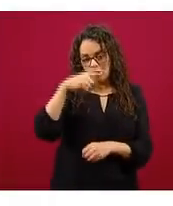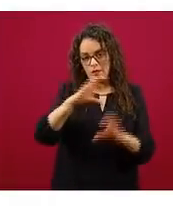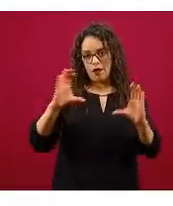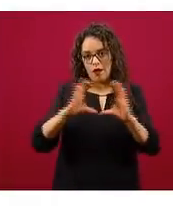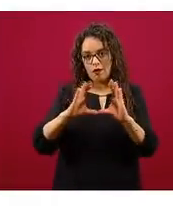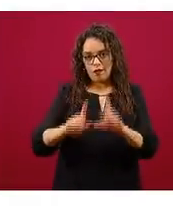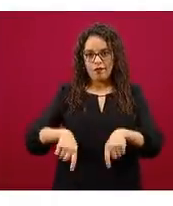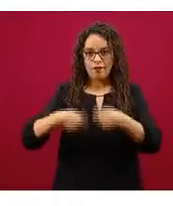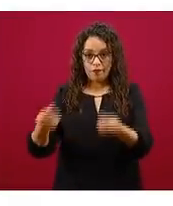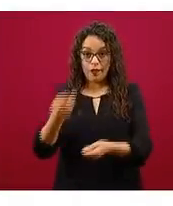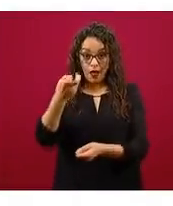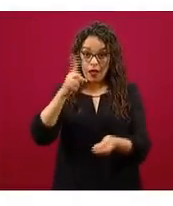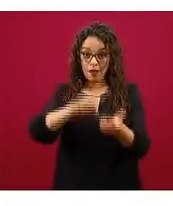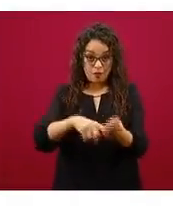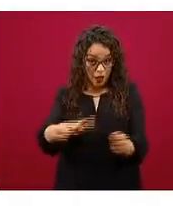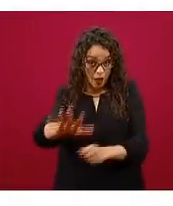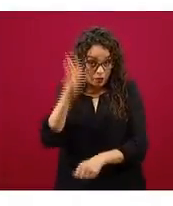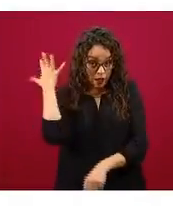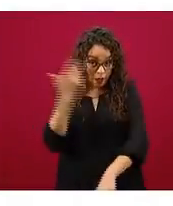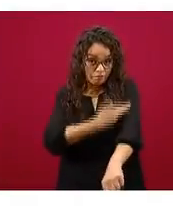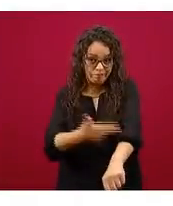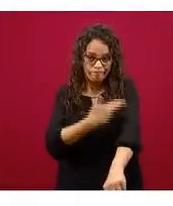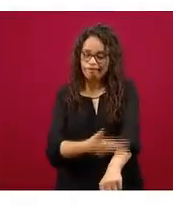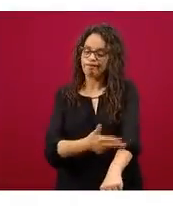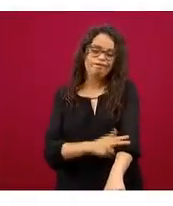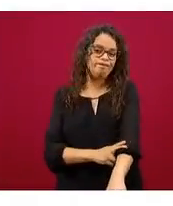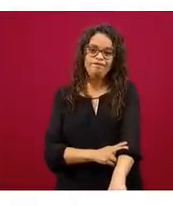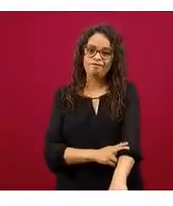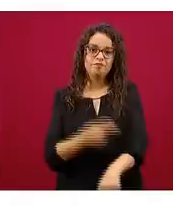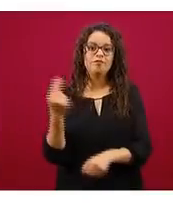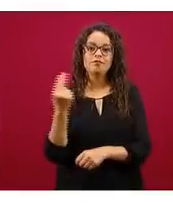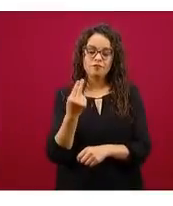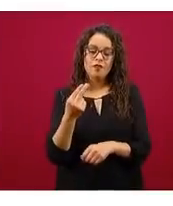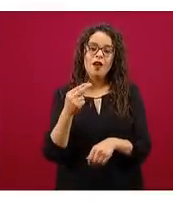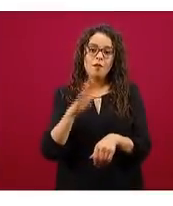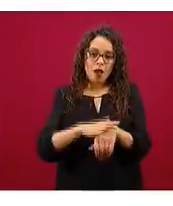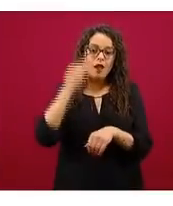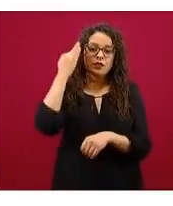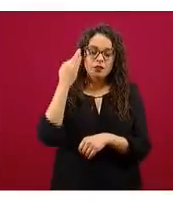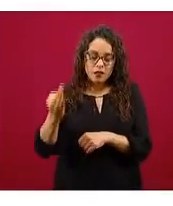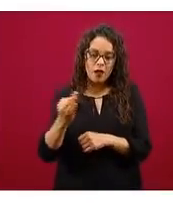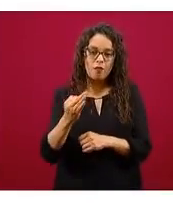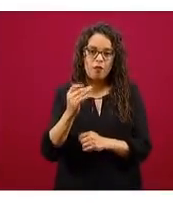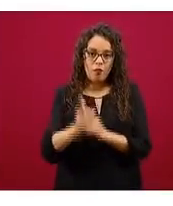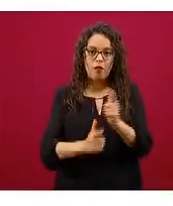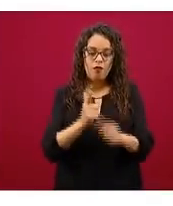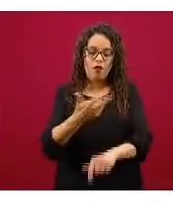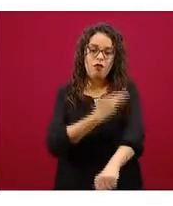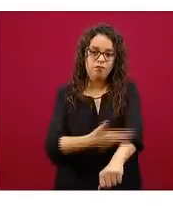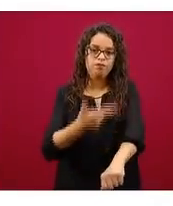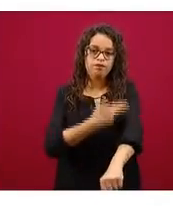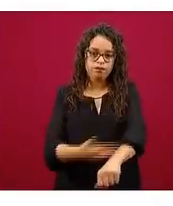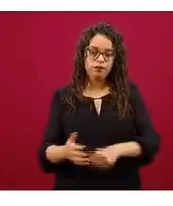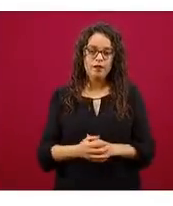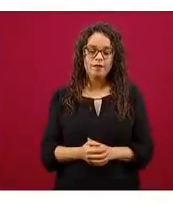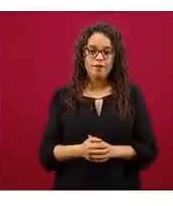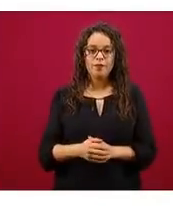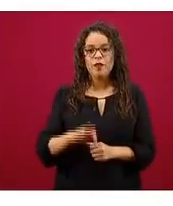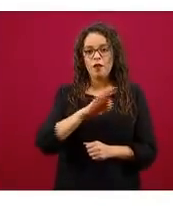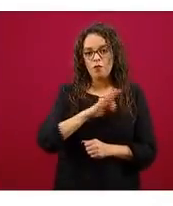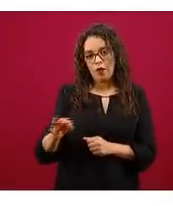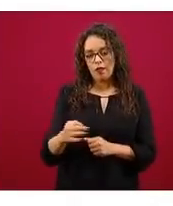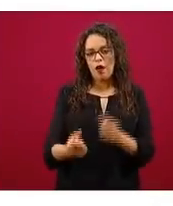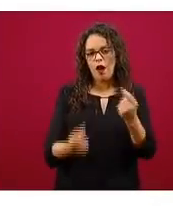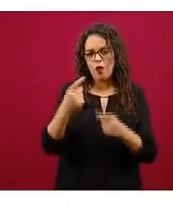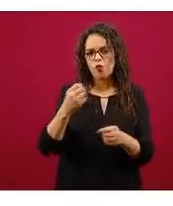del reporte, como cuando suceden en el hospital, de tal manera que pueden pasar varias cosas. Si se